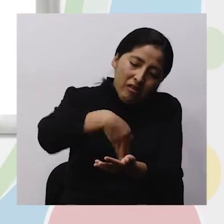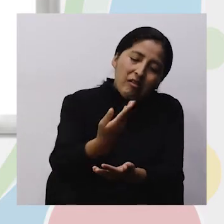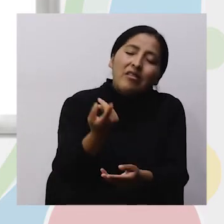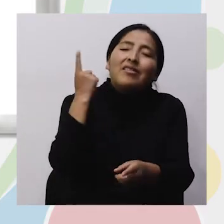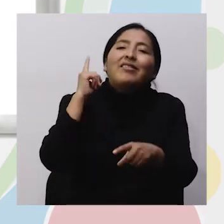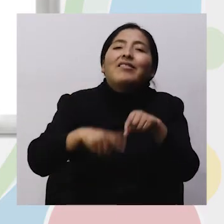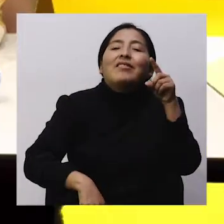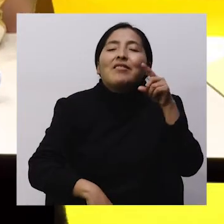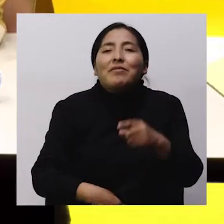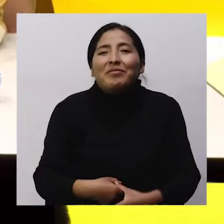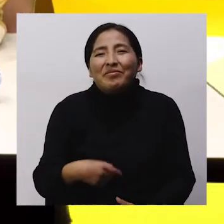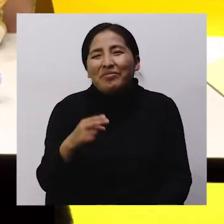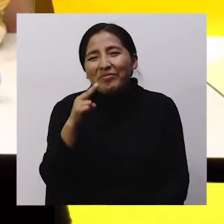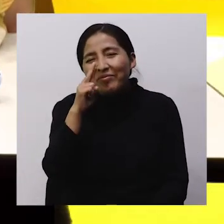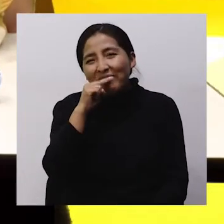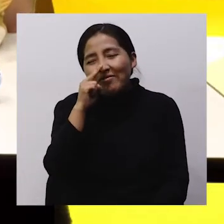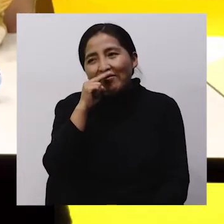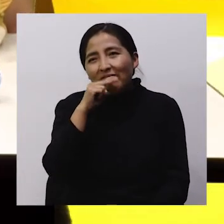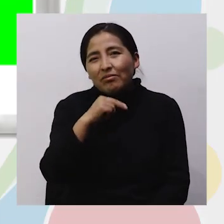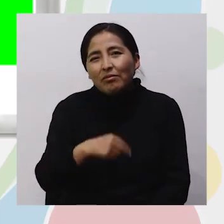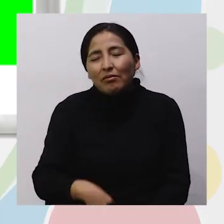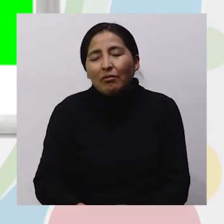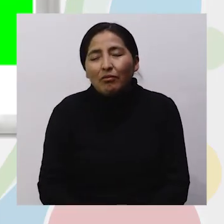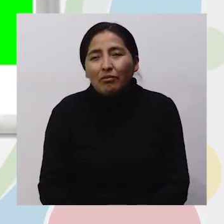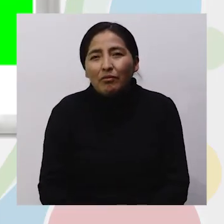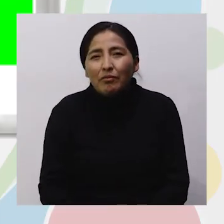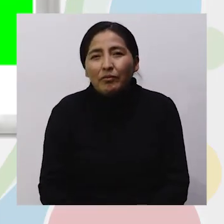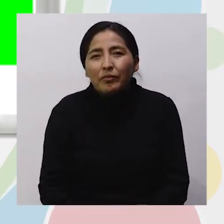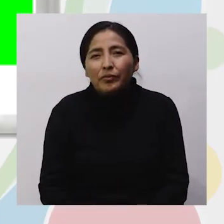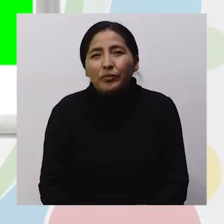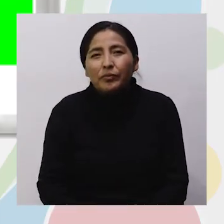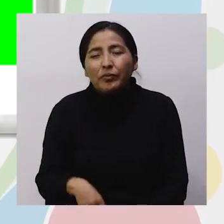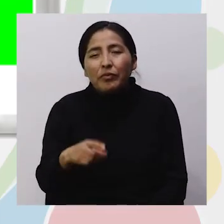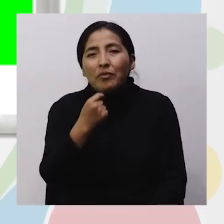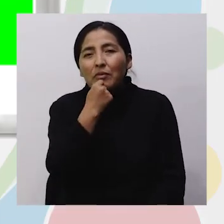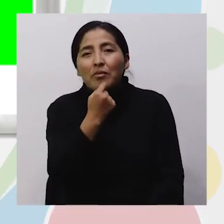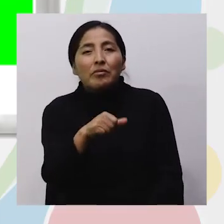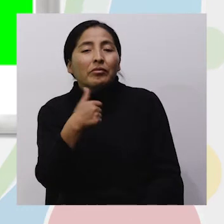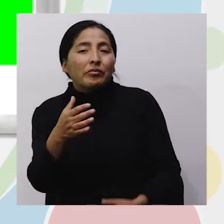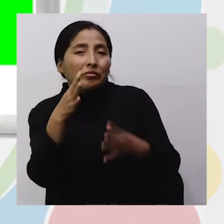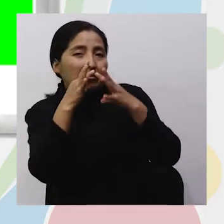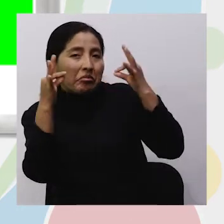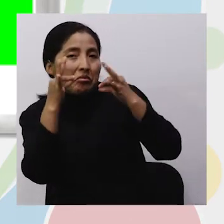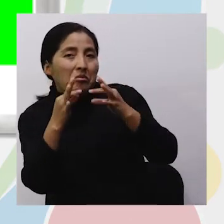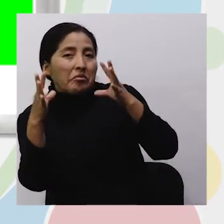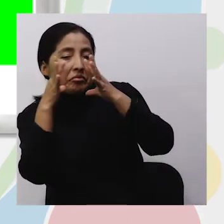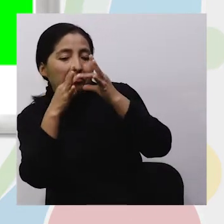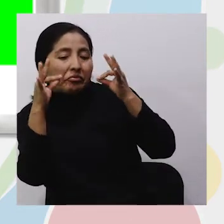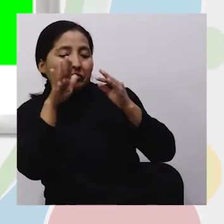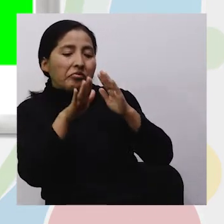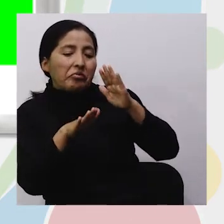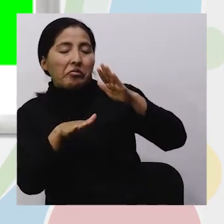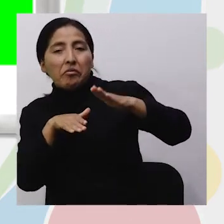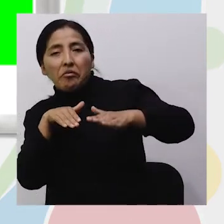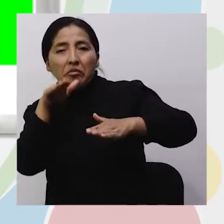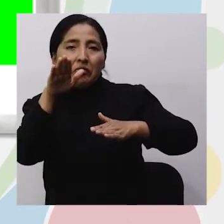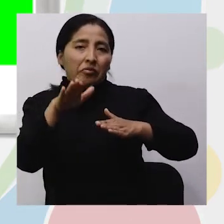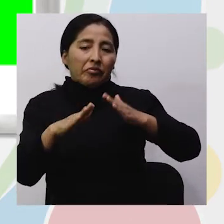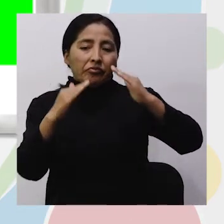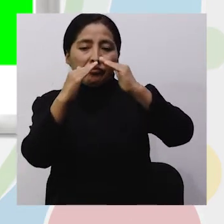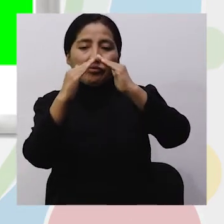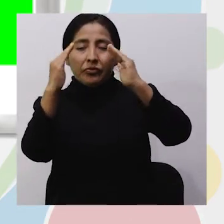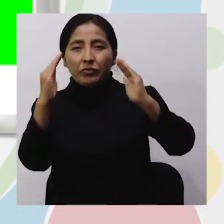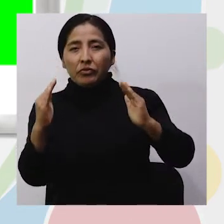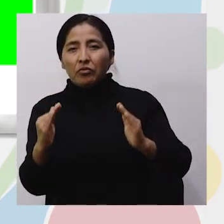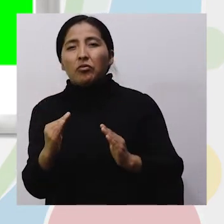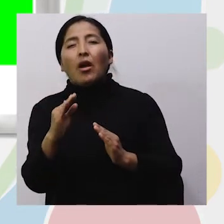Muy bien, Maya, muy bien Gracias, gracias, profe Dice que un gato caminaba por un tejado maullando Miau,